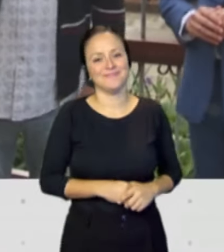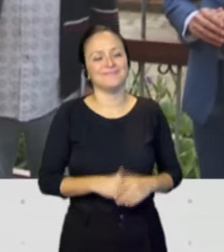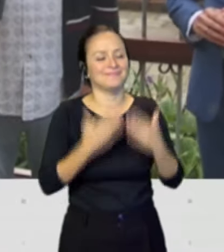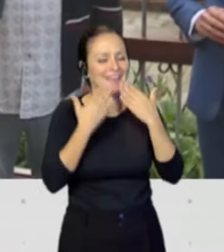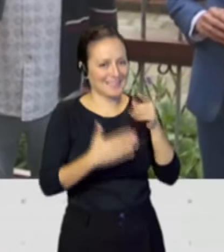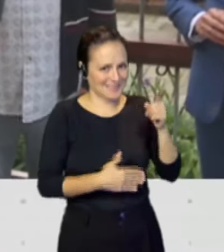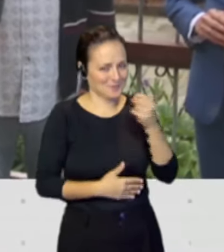Gracias a ti, Patricia. Buenos días.